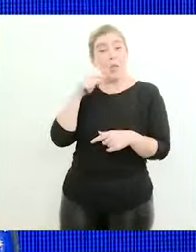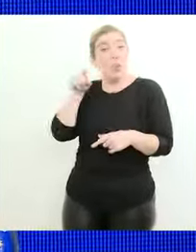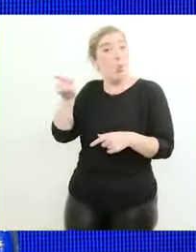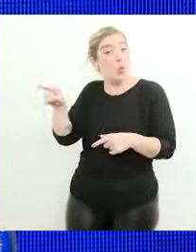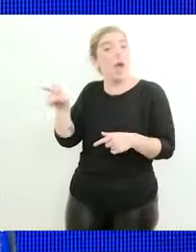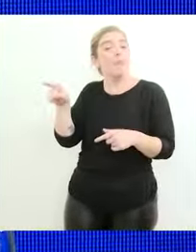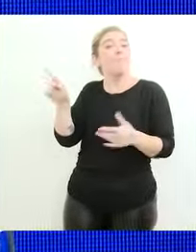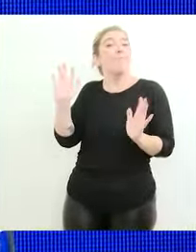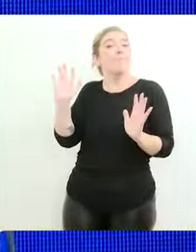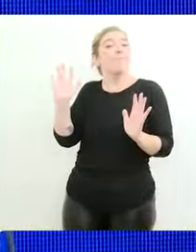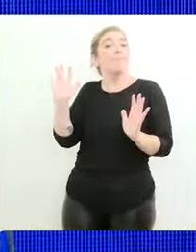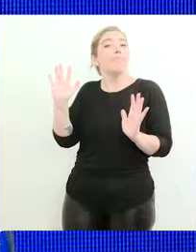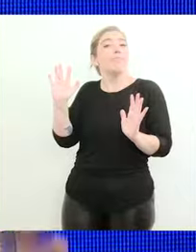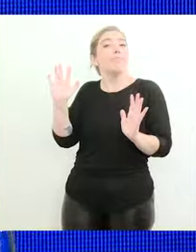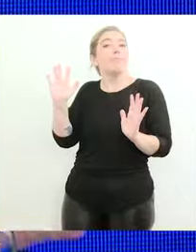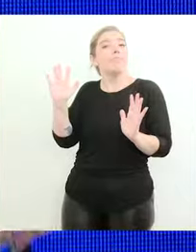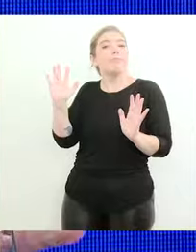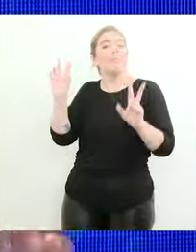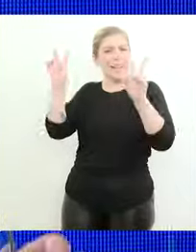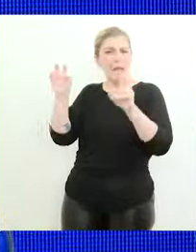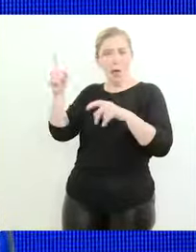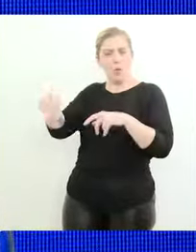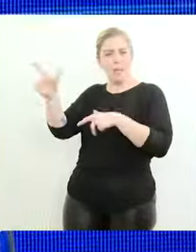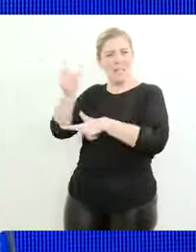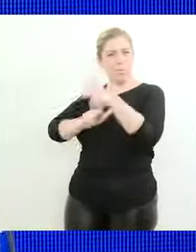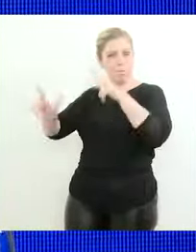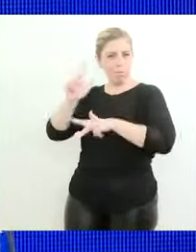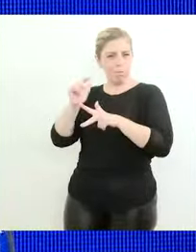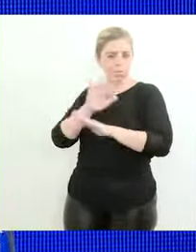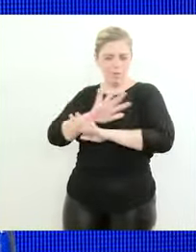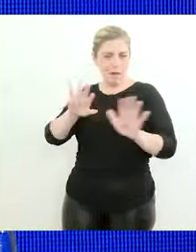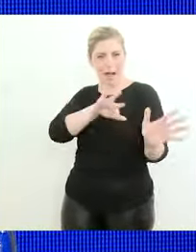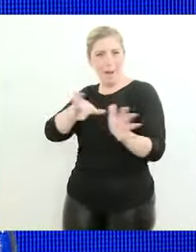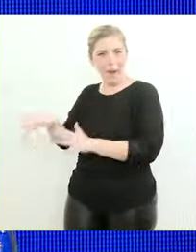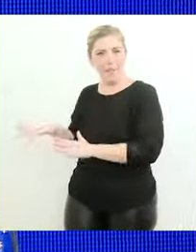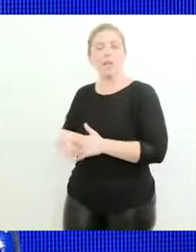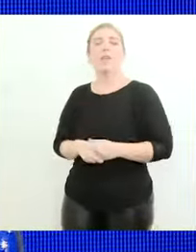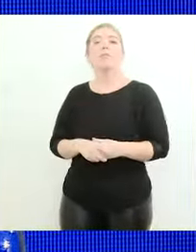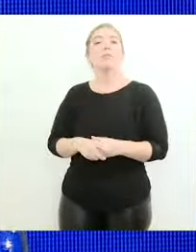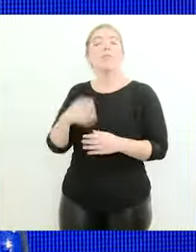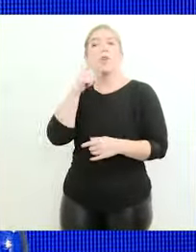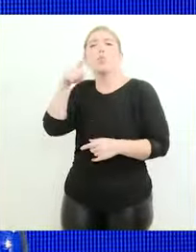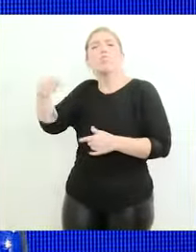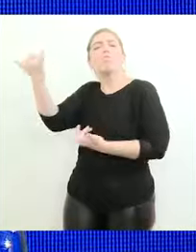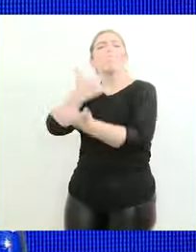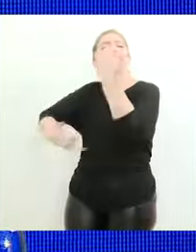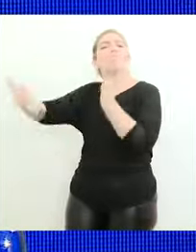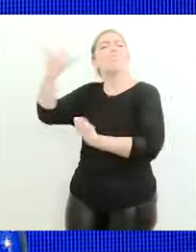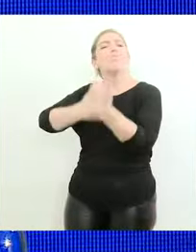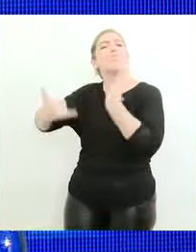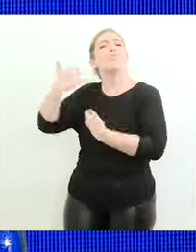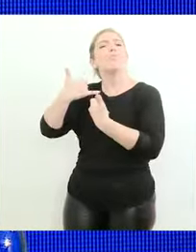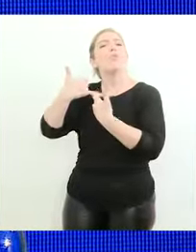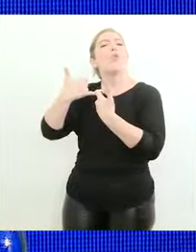digamos aparte de este aspecto que usted ya mencionó si pudiera describir cuál es